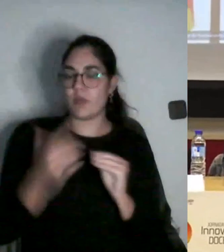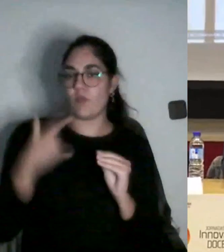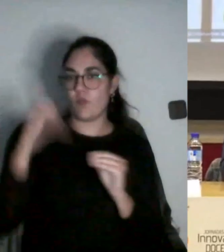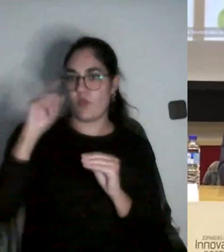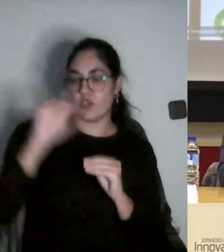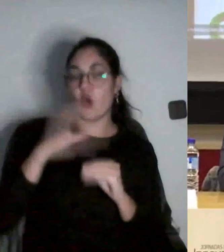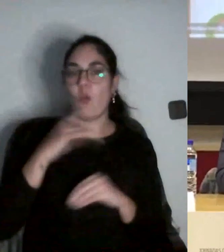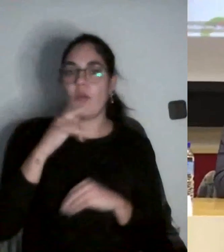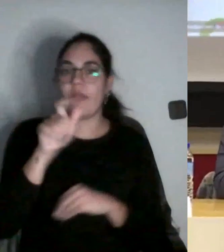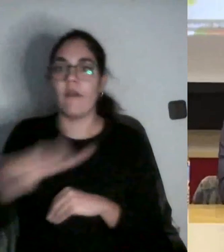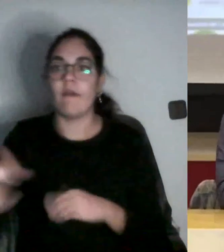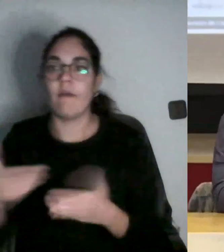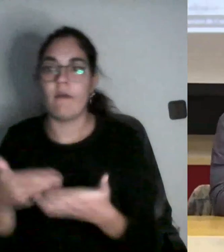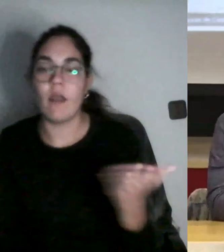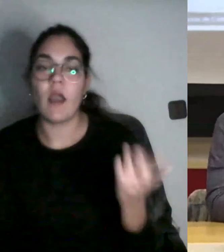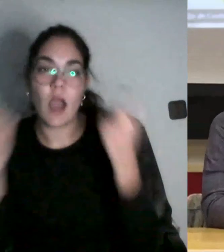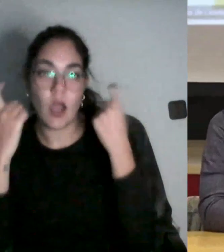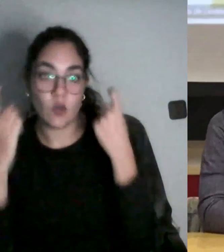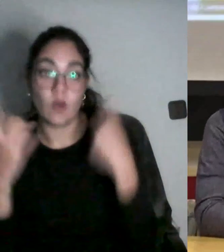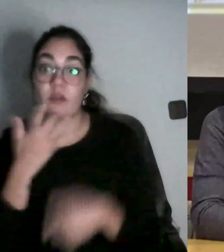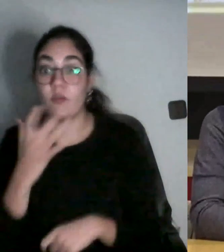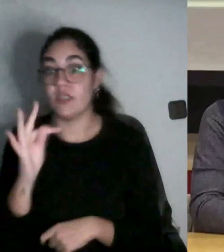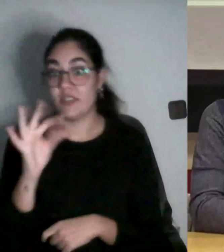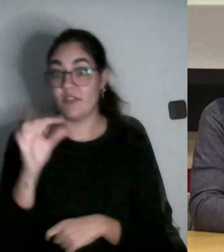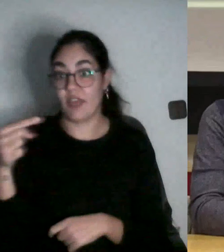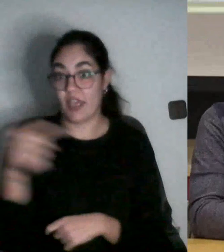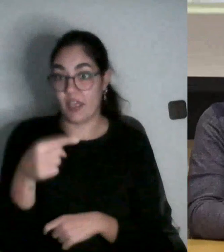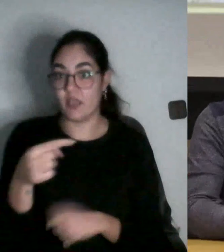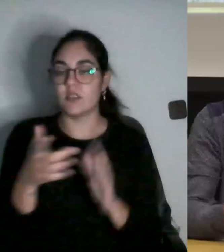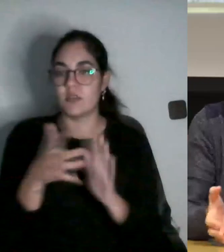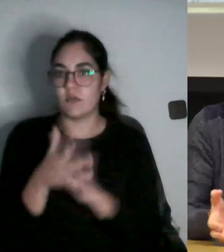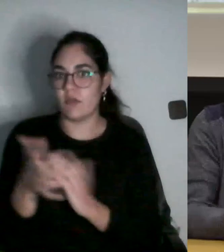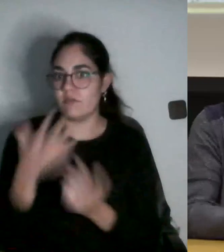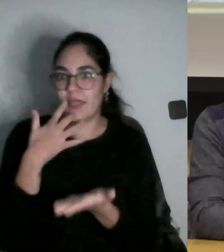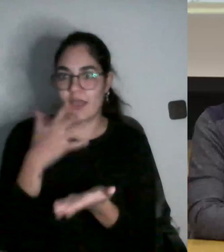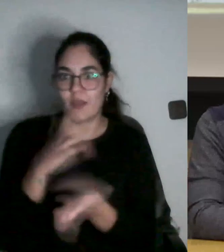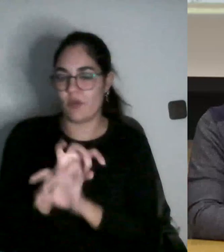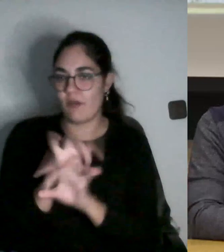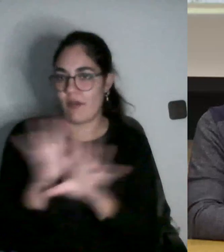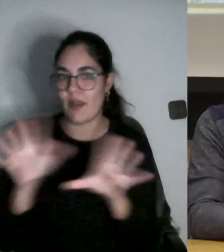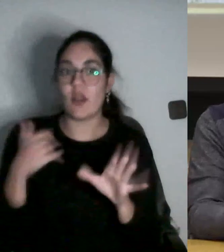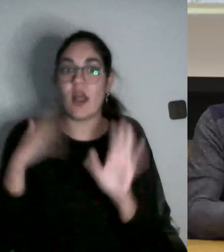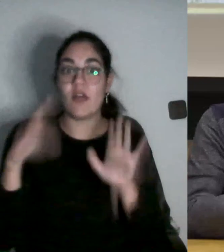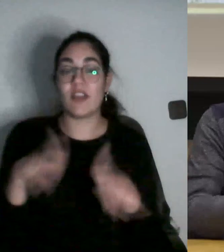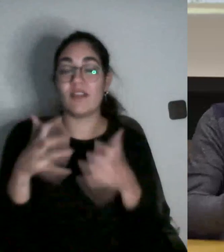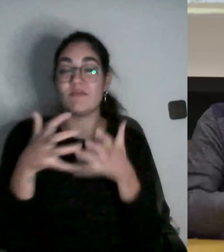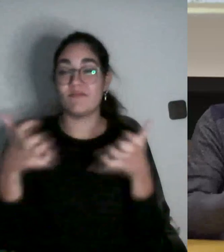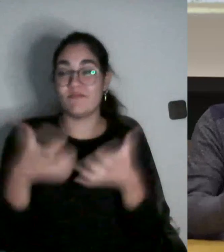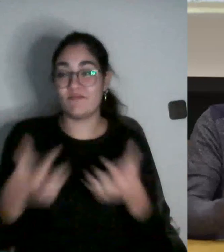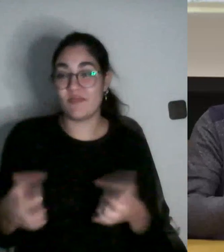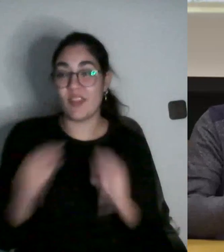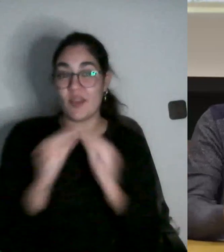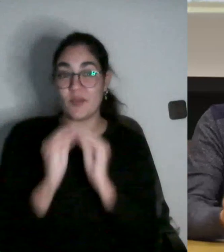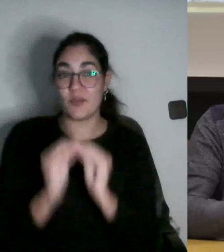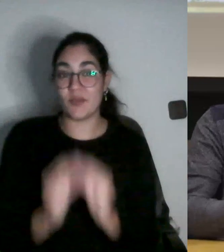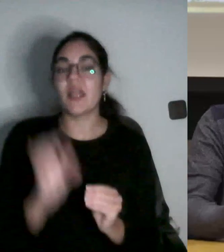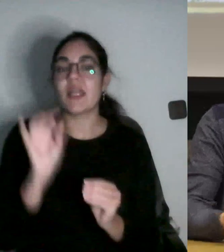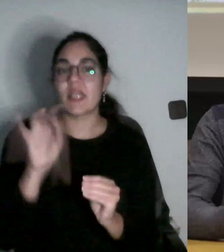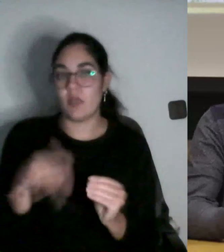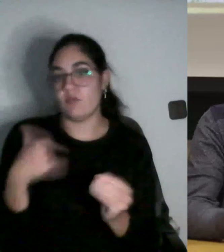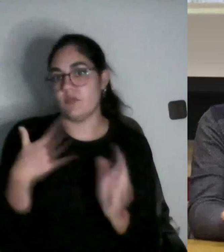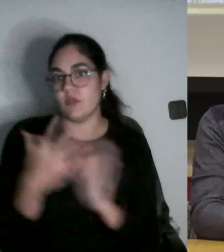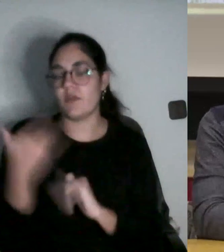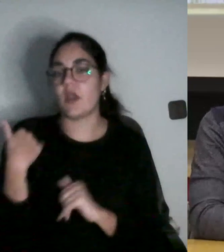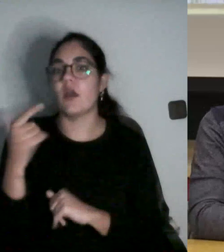el trabajo fin de grado es un buen ejemplo normalmente la mayor parte de él la ha hecho el alumno pero muchas veces también el